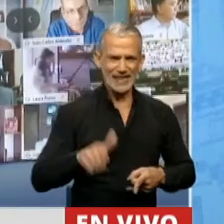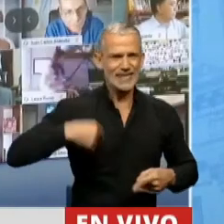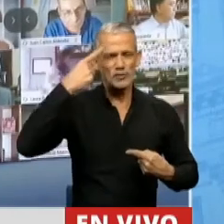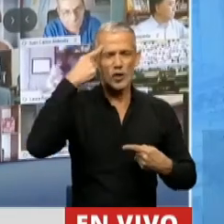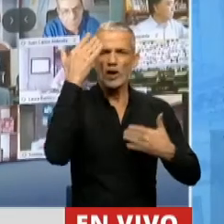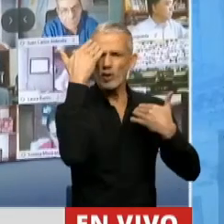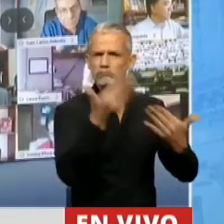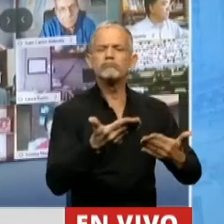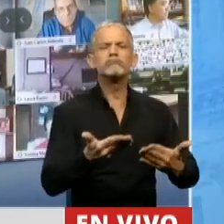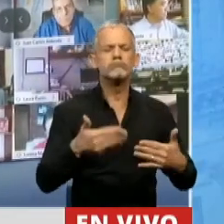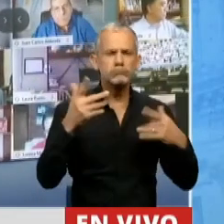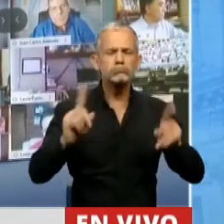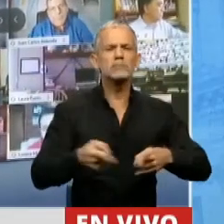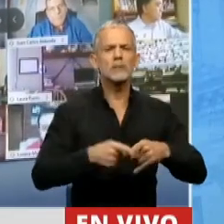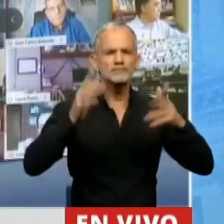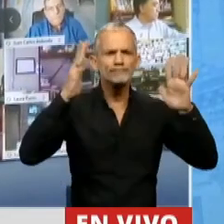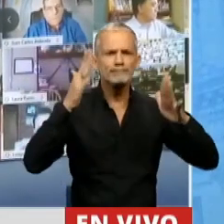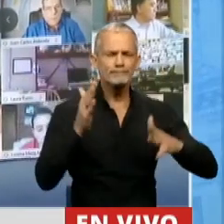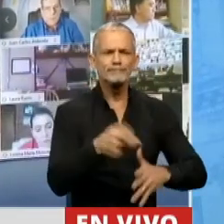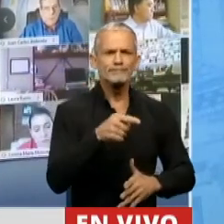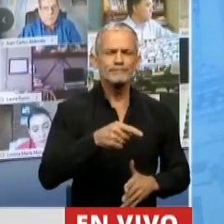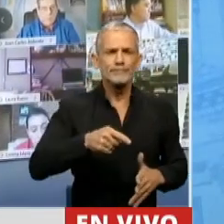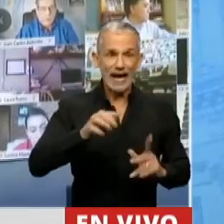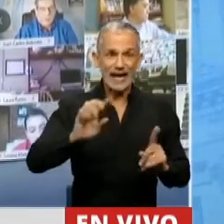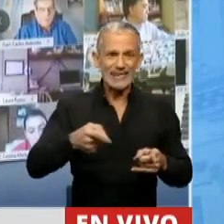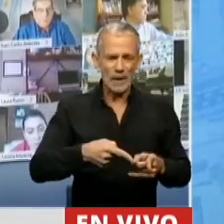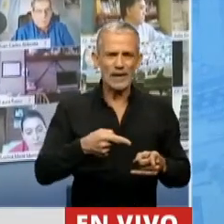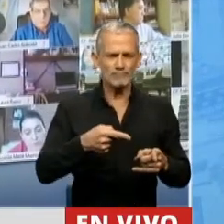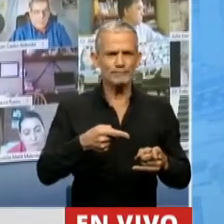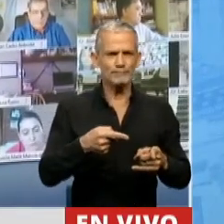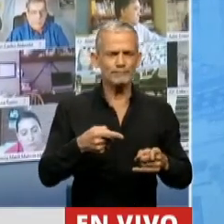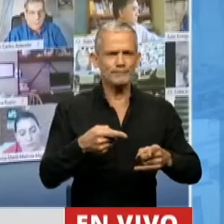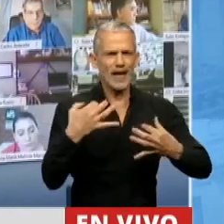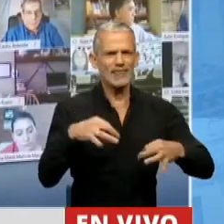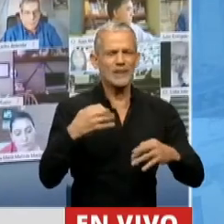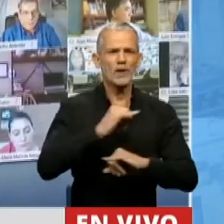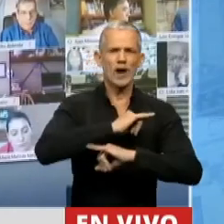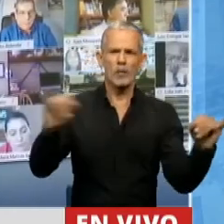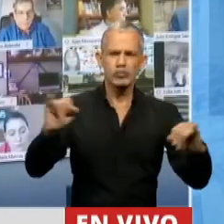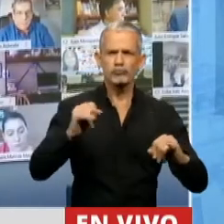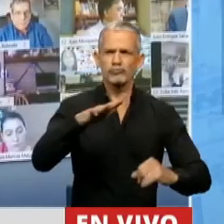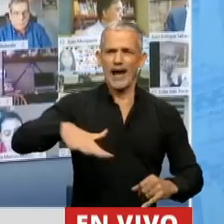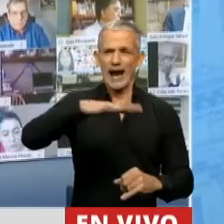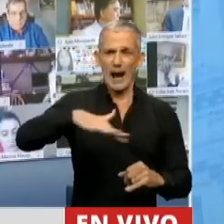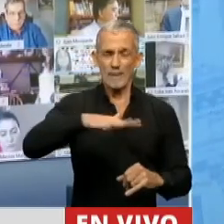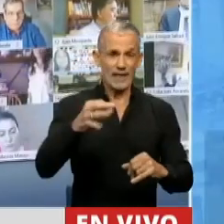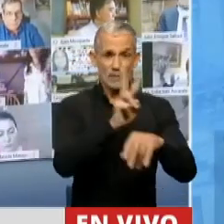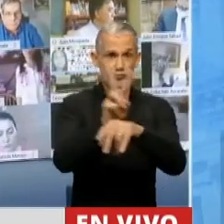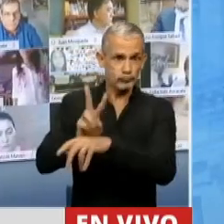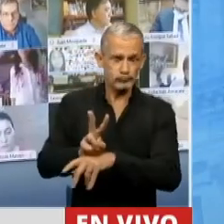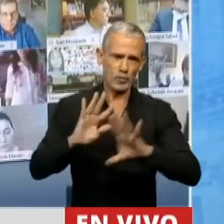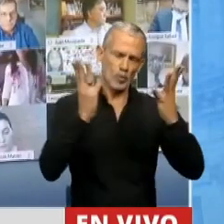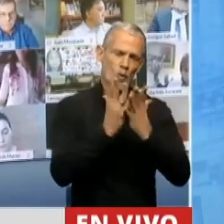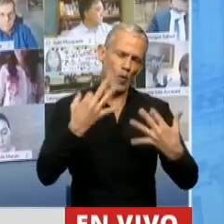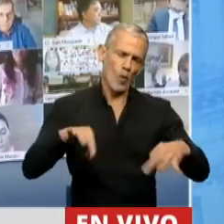reconocimiento a todos ellos es que no podemos dejar de hacer sentir que el ambiente debe ser cuidado, que la